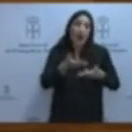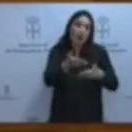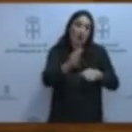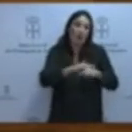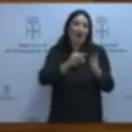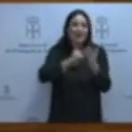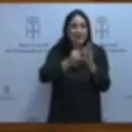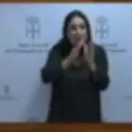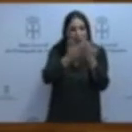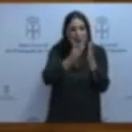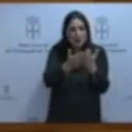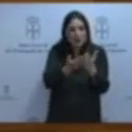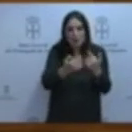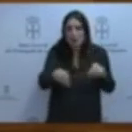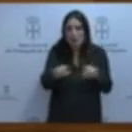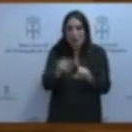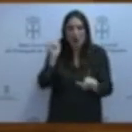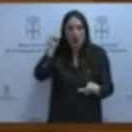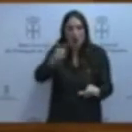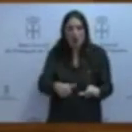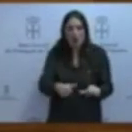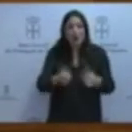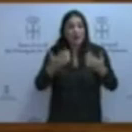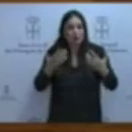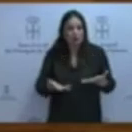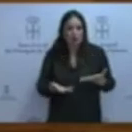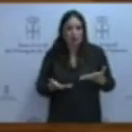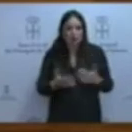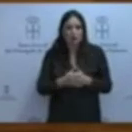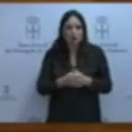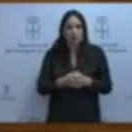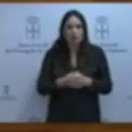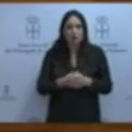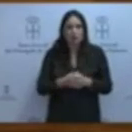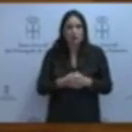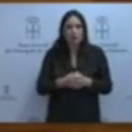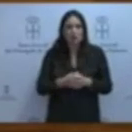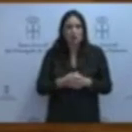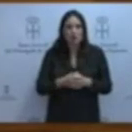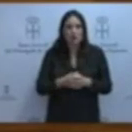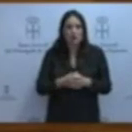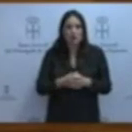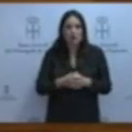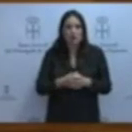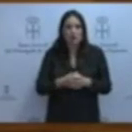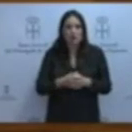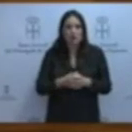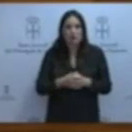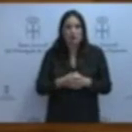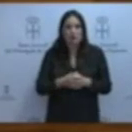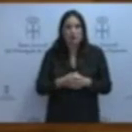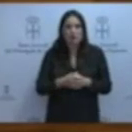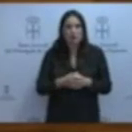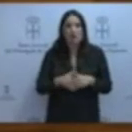libros siga siendo el que es. Por lo tanto, creo que